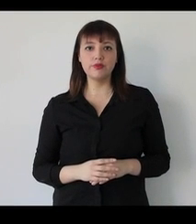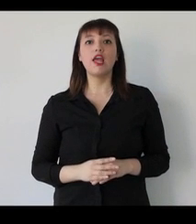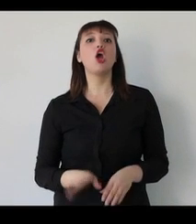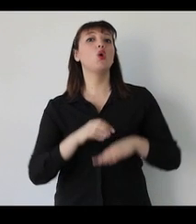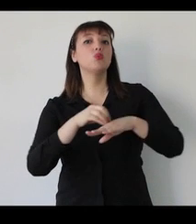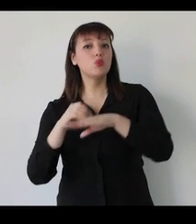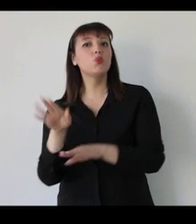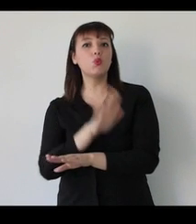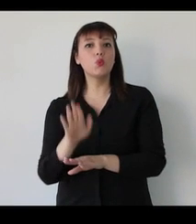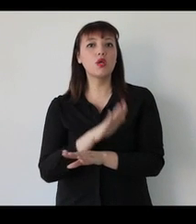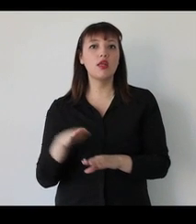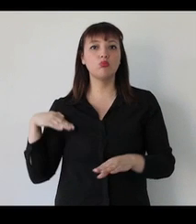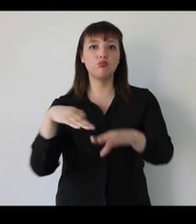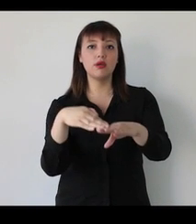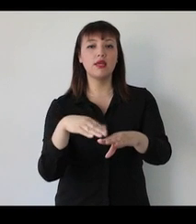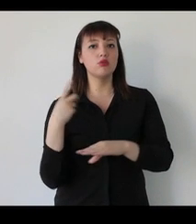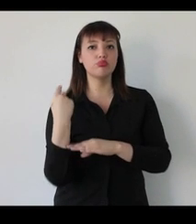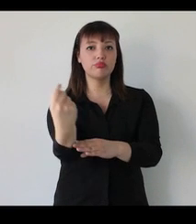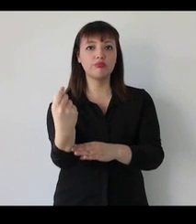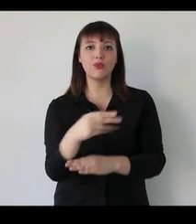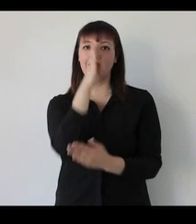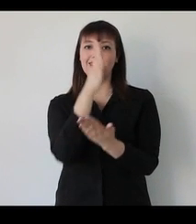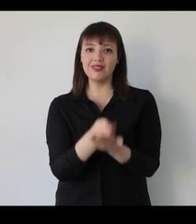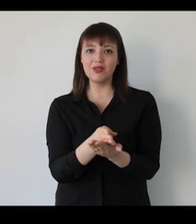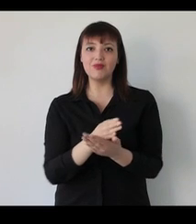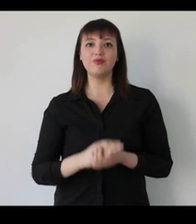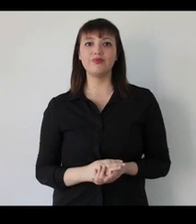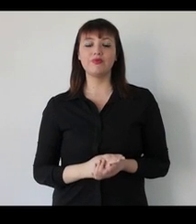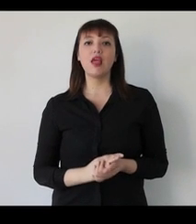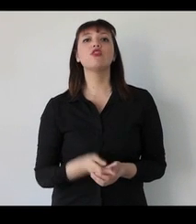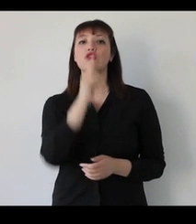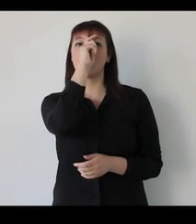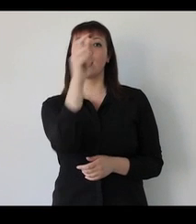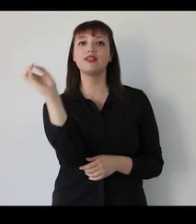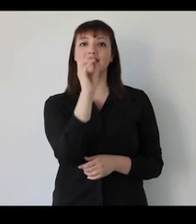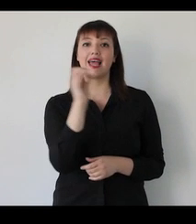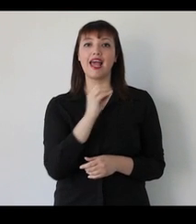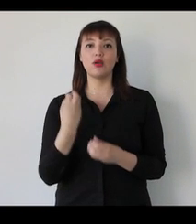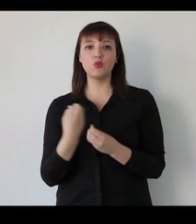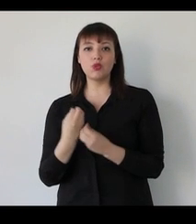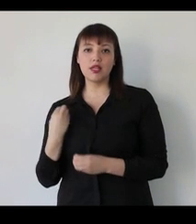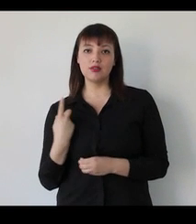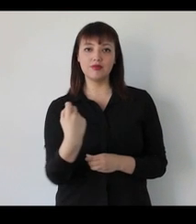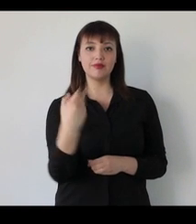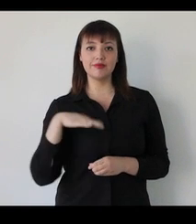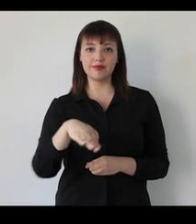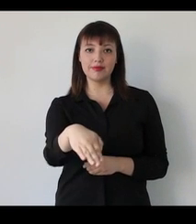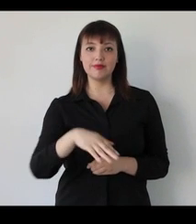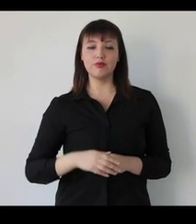Conducir a exceso de velocidad no es un accidente. Es una decisión. Tolerancia cero al exceso de velocidad.